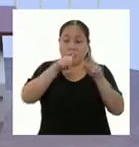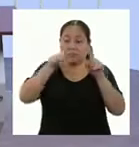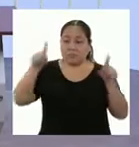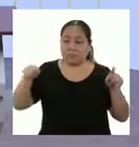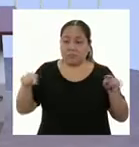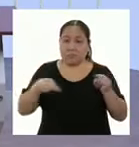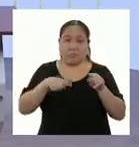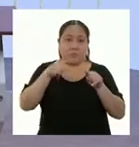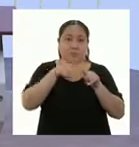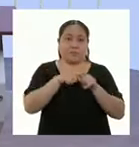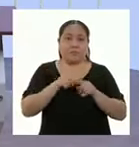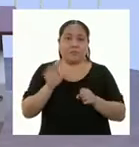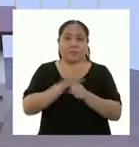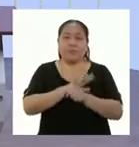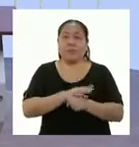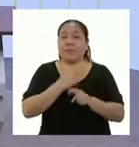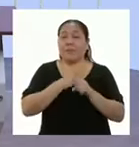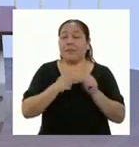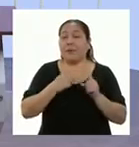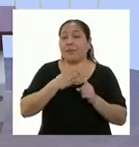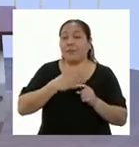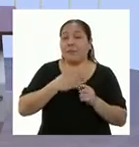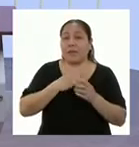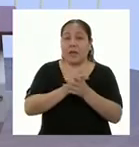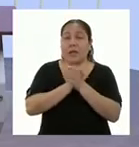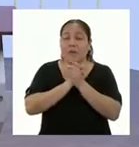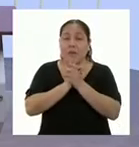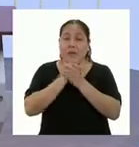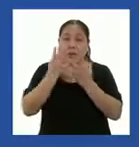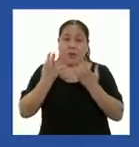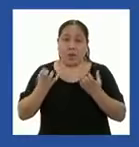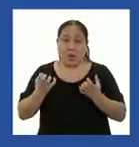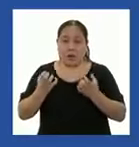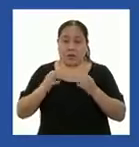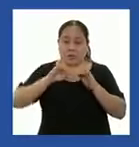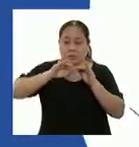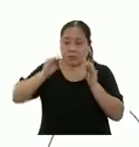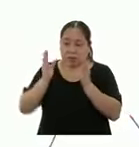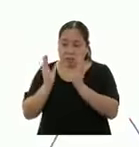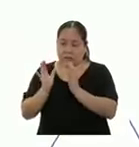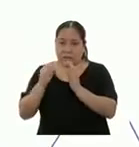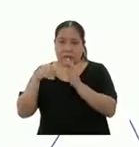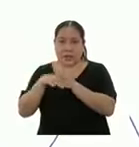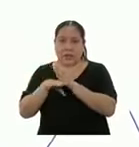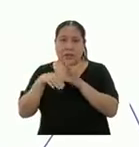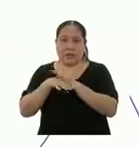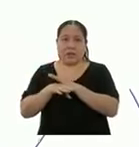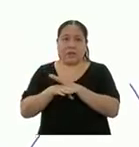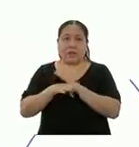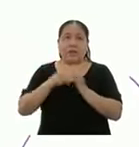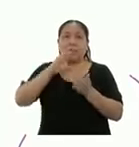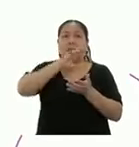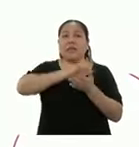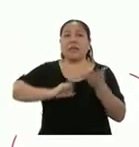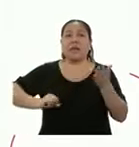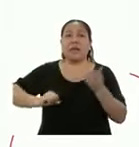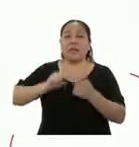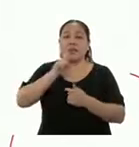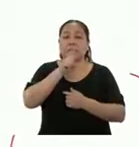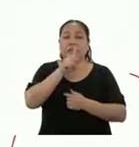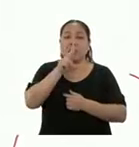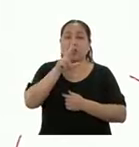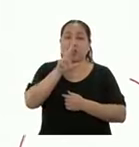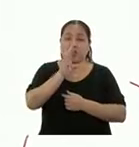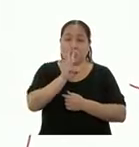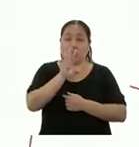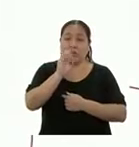Pero recordemos que mi amigo quiere dejar el espacio de la entrada sin cercar. Solo debemos restar en los 160 metros del